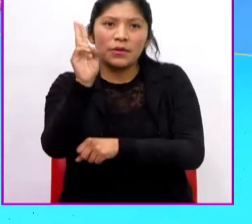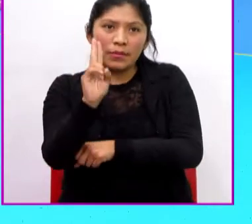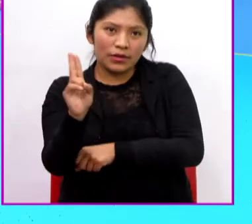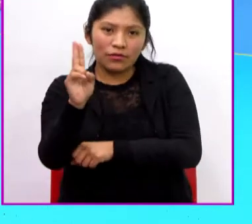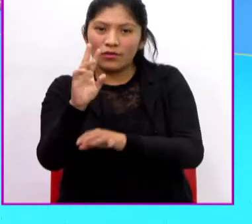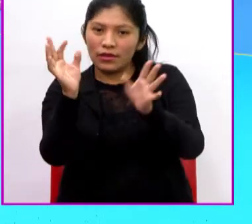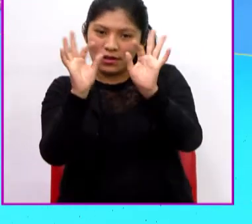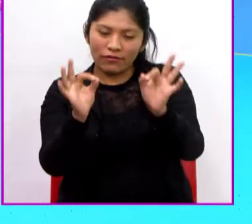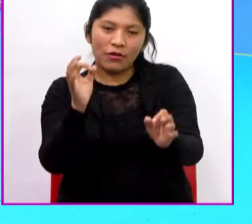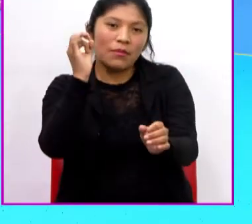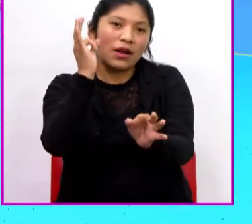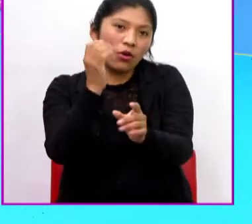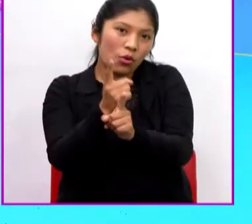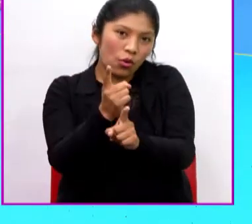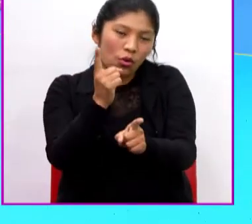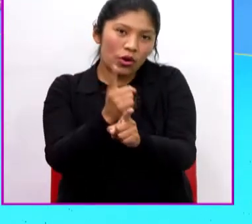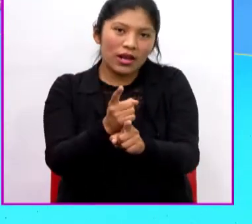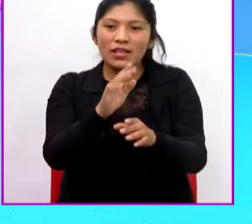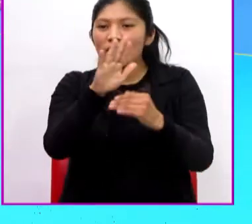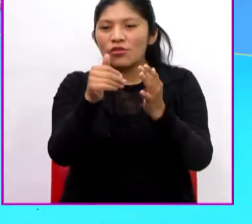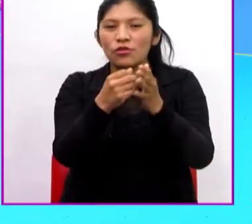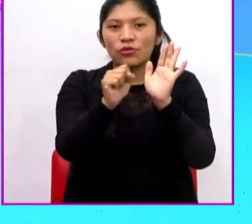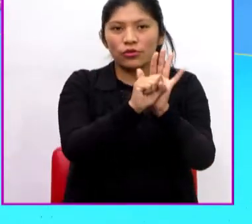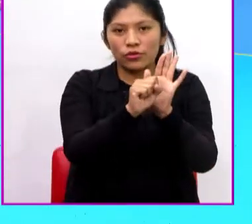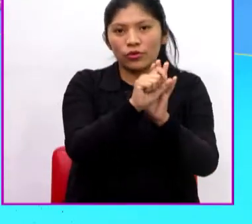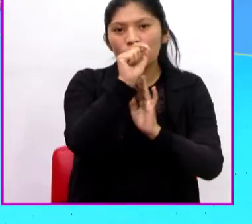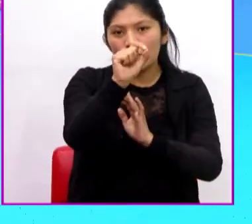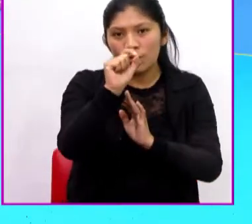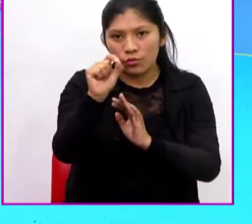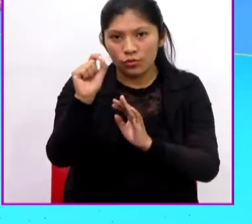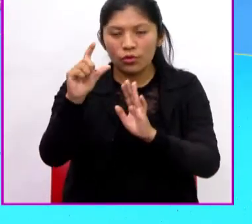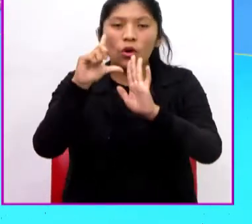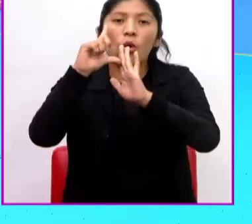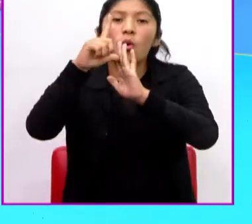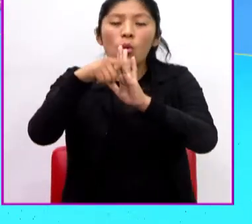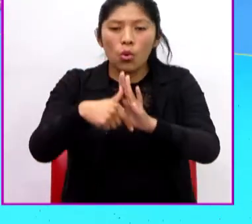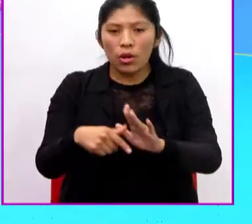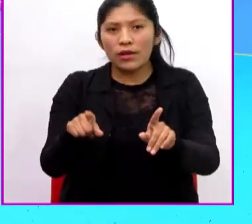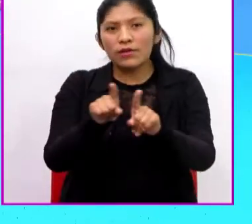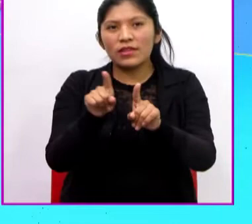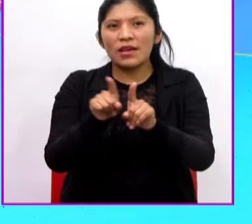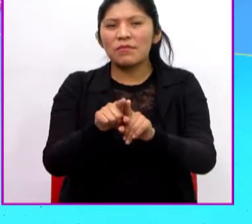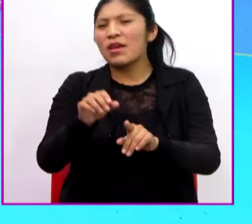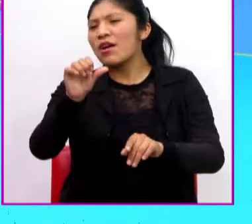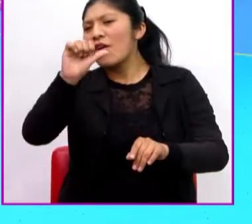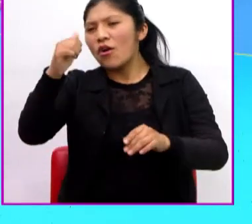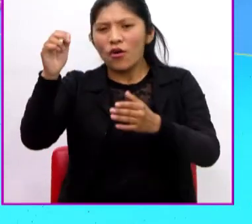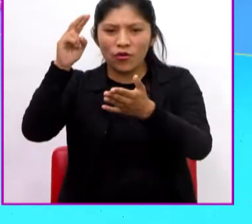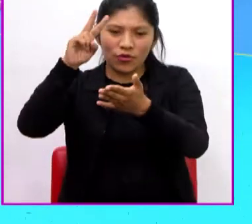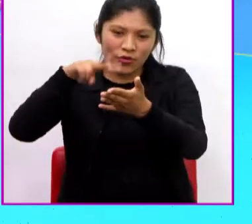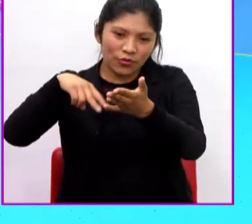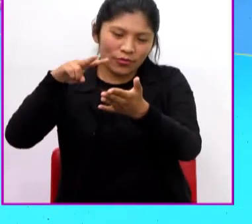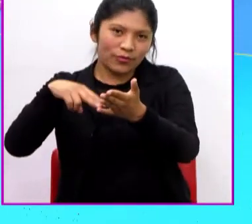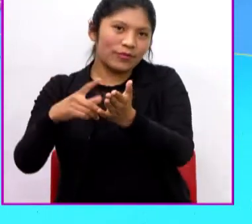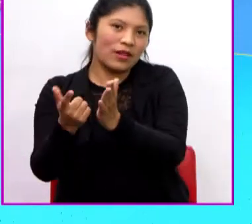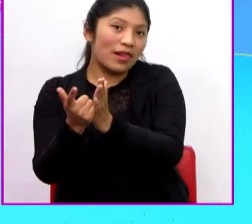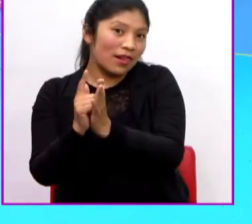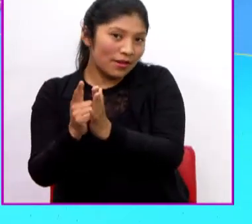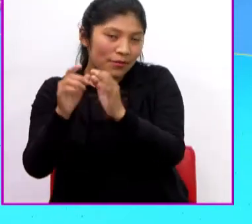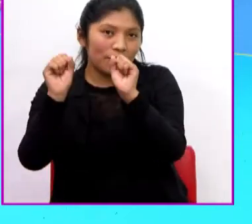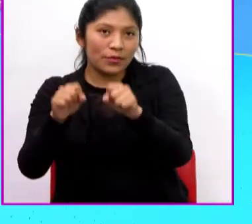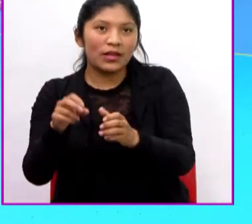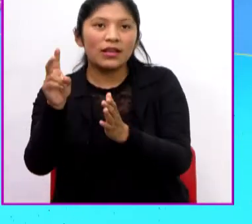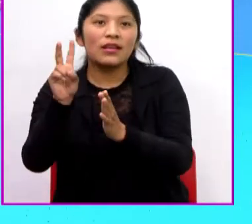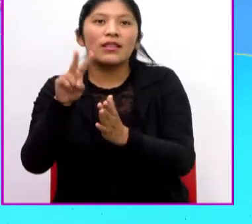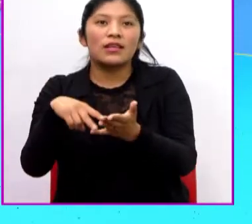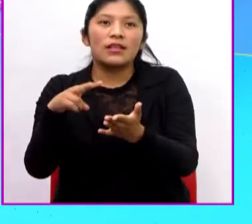correcta los diferentes signos de puntuación. Luego, vas a revisar otra lectura. Hay sugerencias en